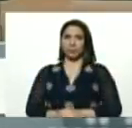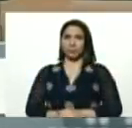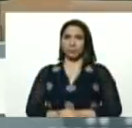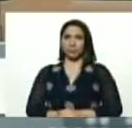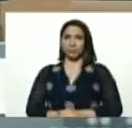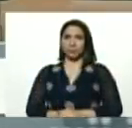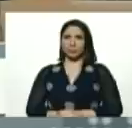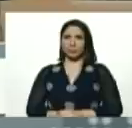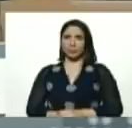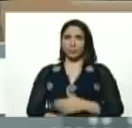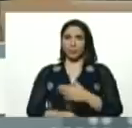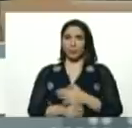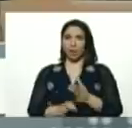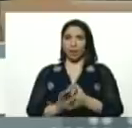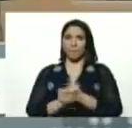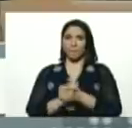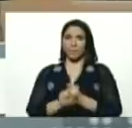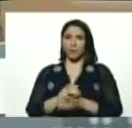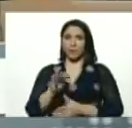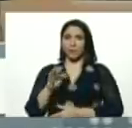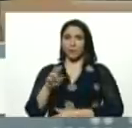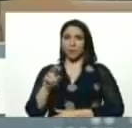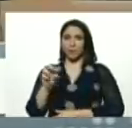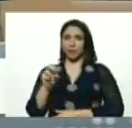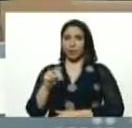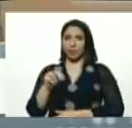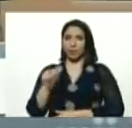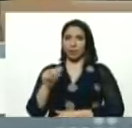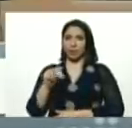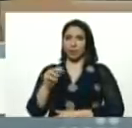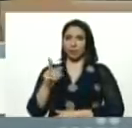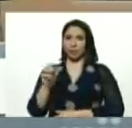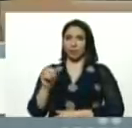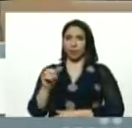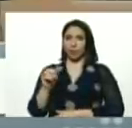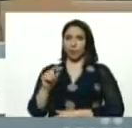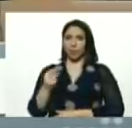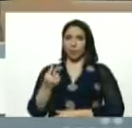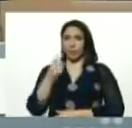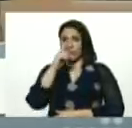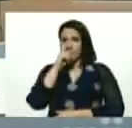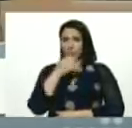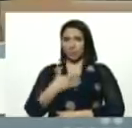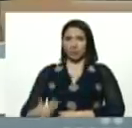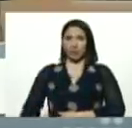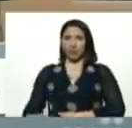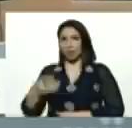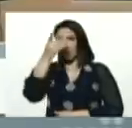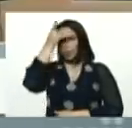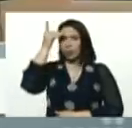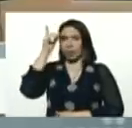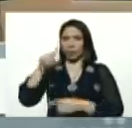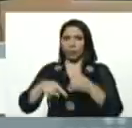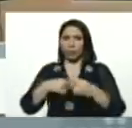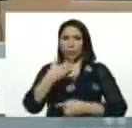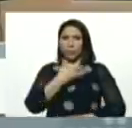fue el compañero, Fernando Soto Roja, presidente, el primer año, y luego Diosdado, fue presidente,